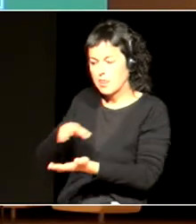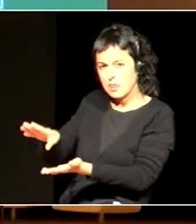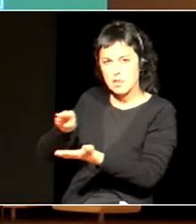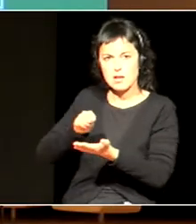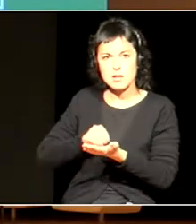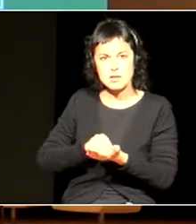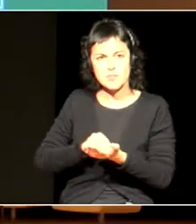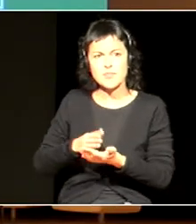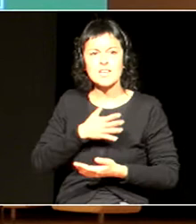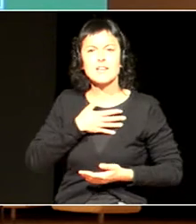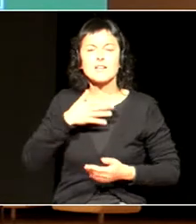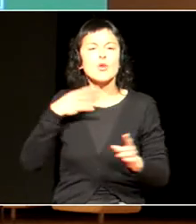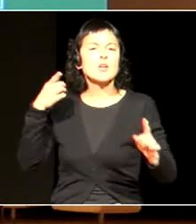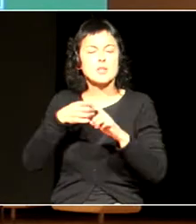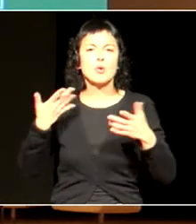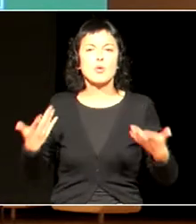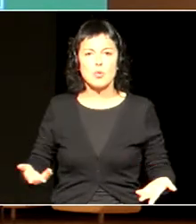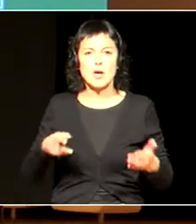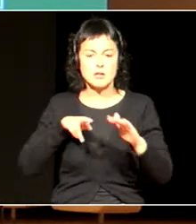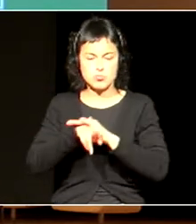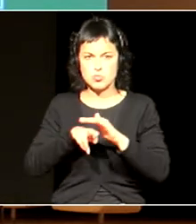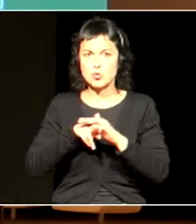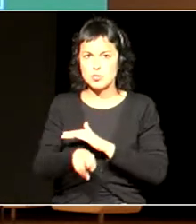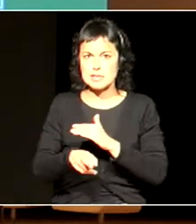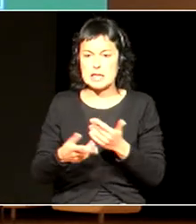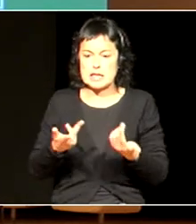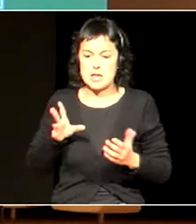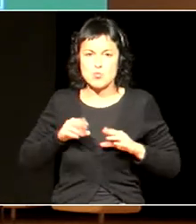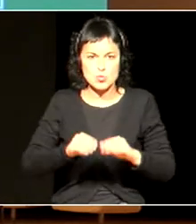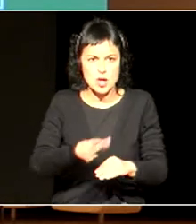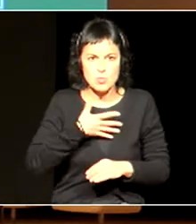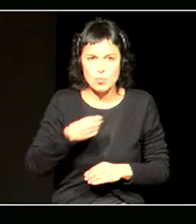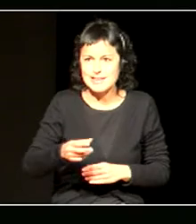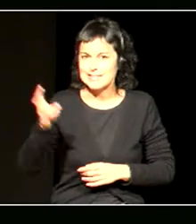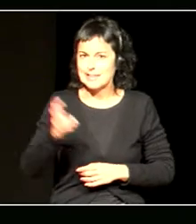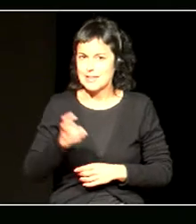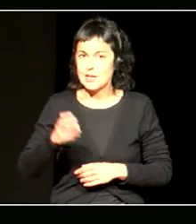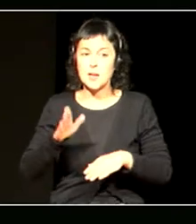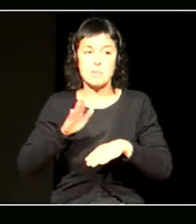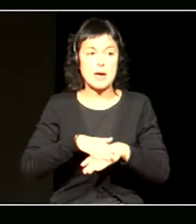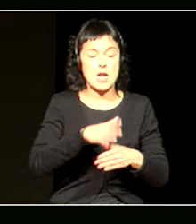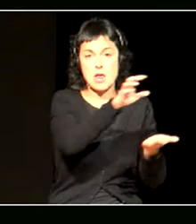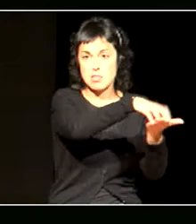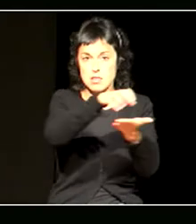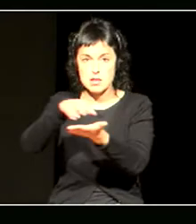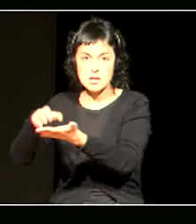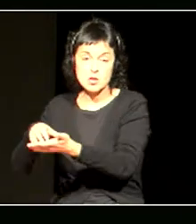eraginkorragoa izatea eta erabilgarrigoa izatea ikastetzen zat eta irakasleen zat.